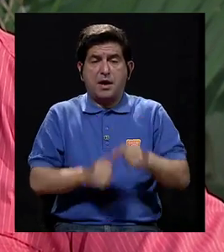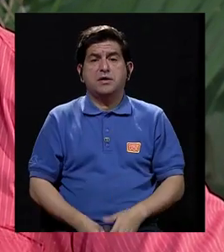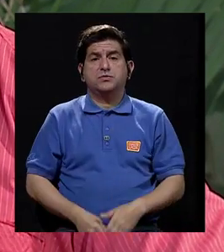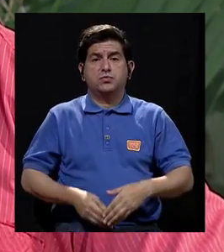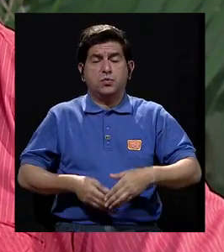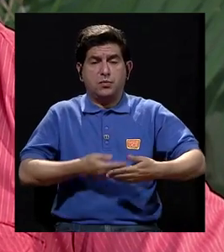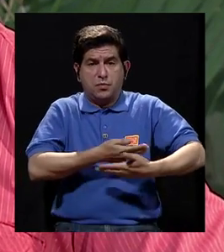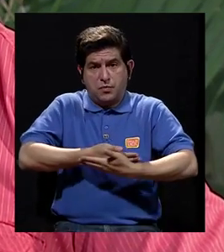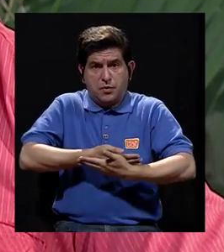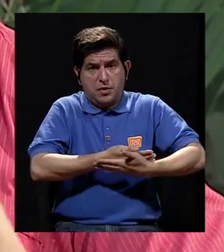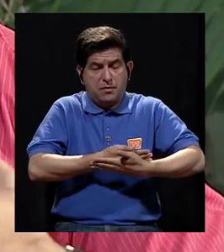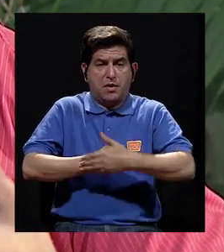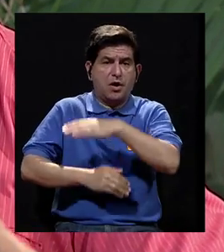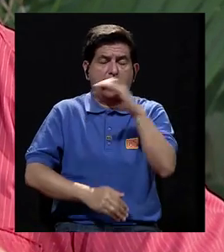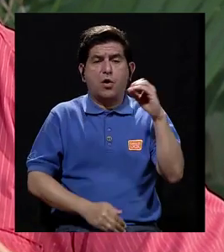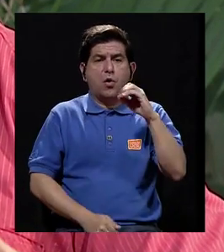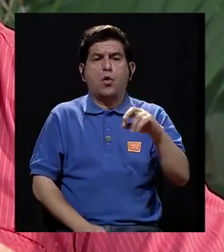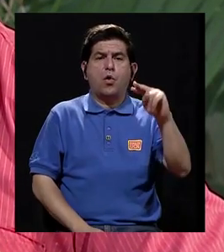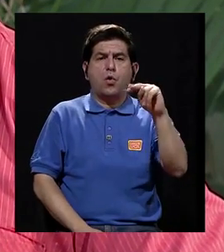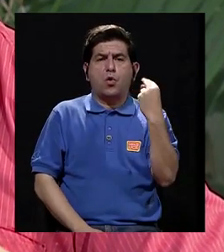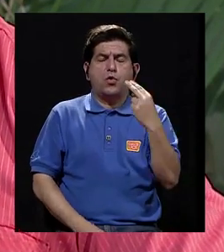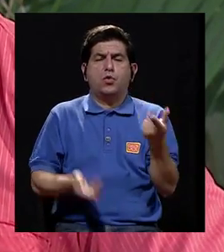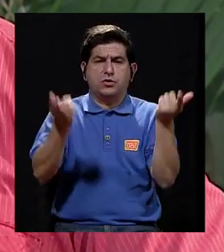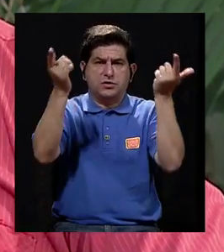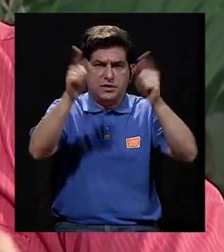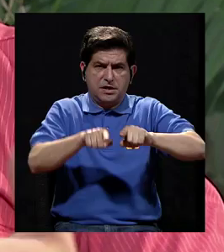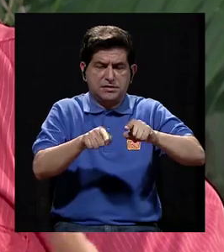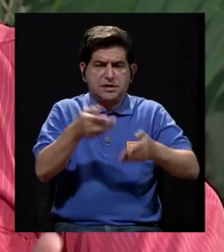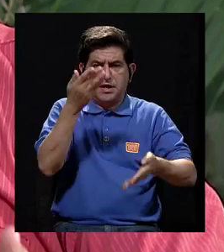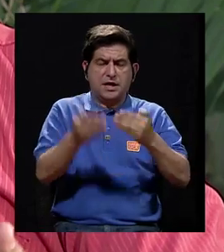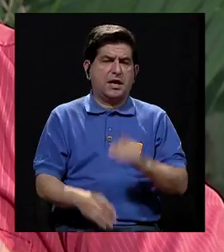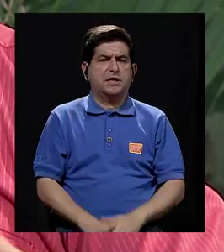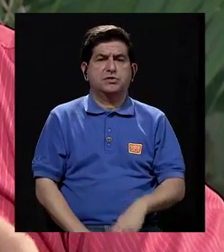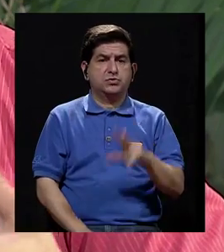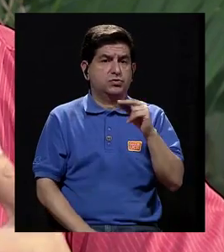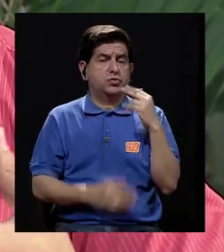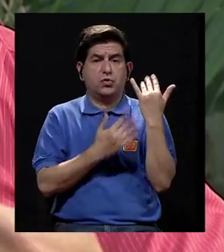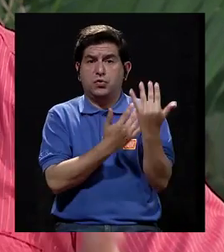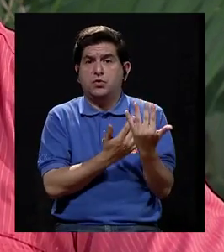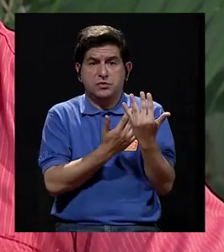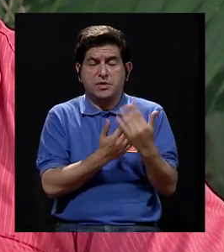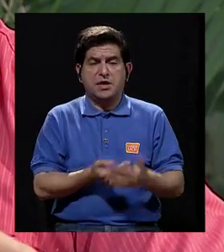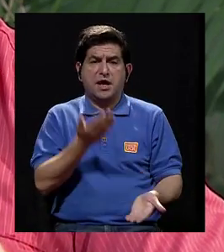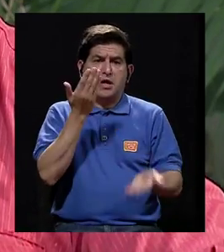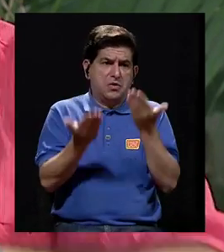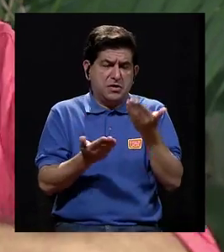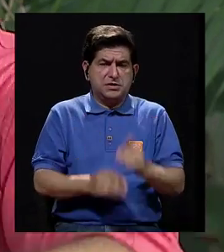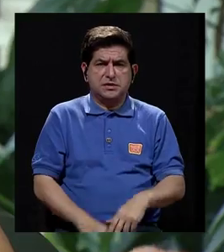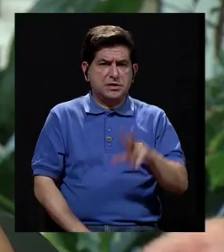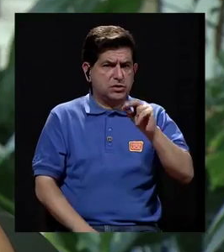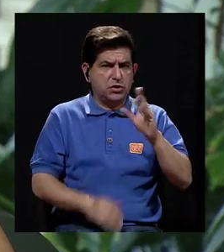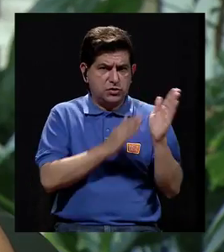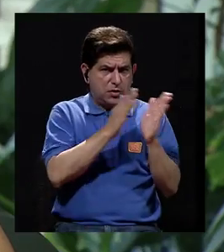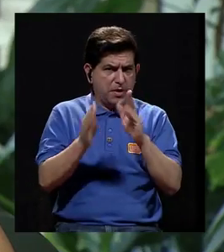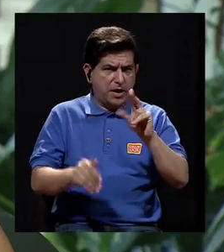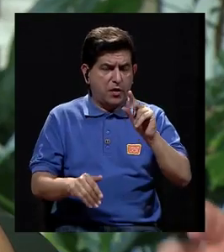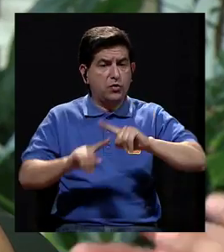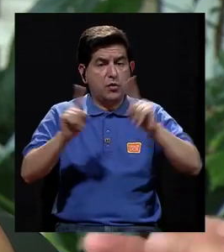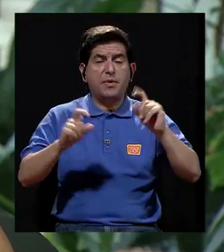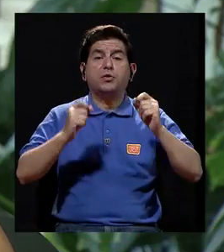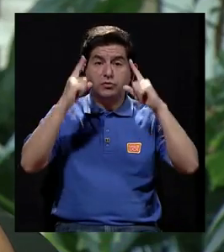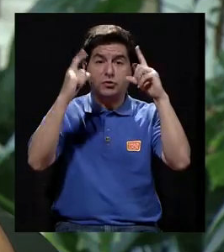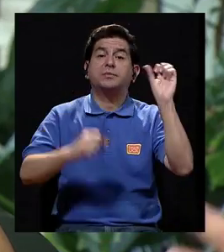bebé, o a veces la noticia que era algo, que en este caso podría ser algo inesperado. No quiero decir no planeado, pero sí que lo tomaron por sorpresa.